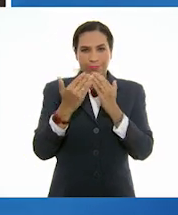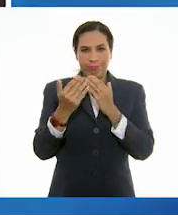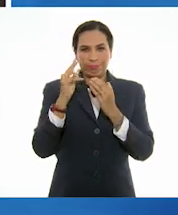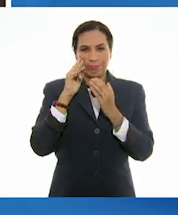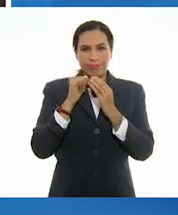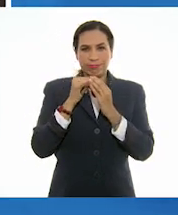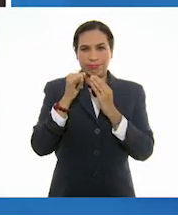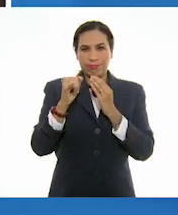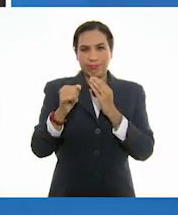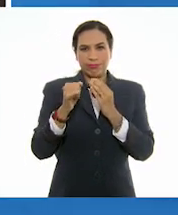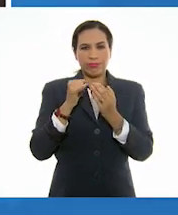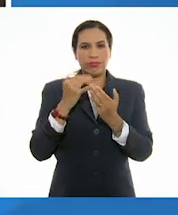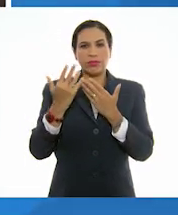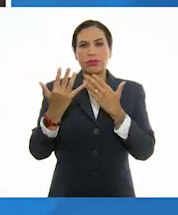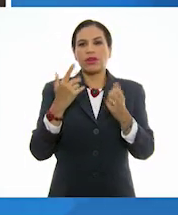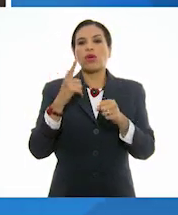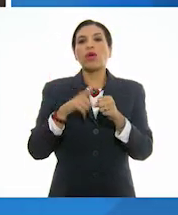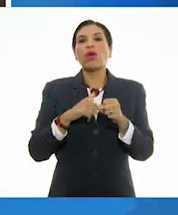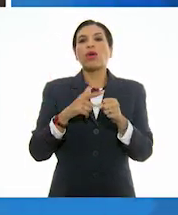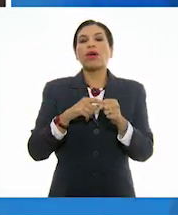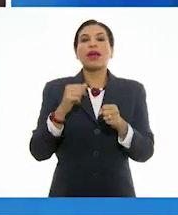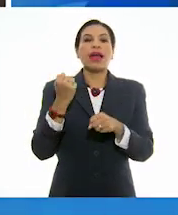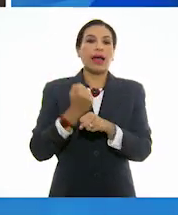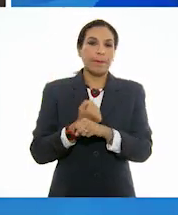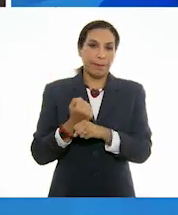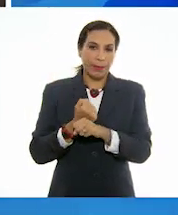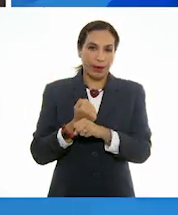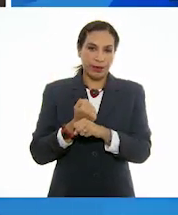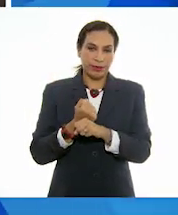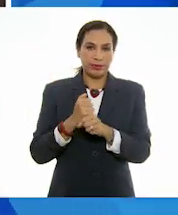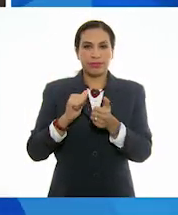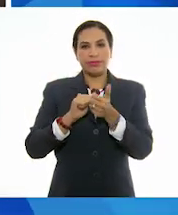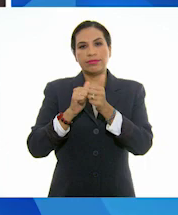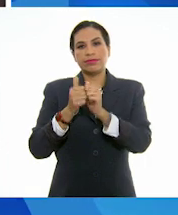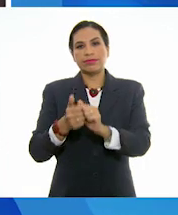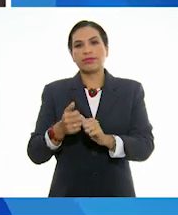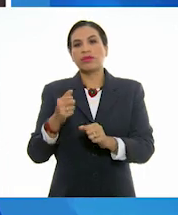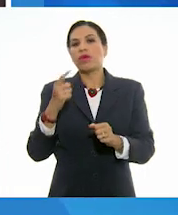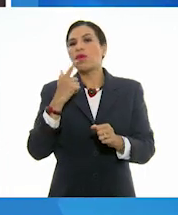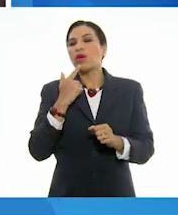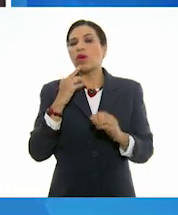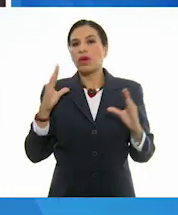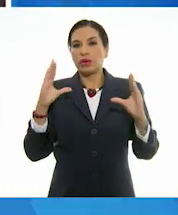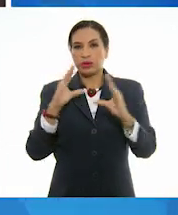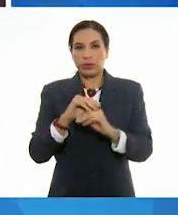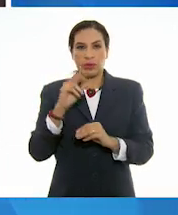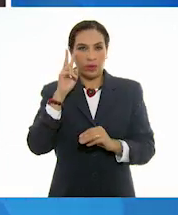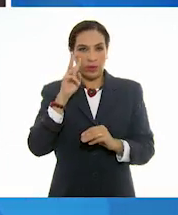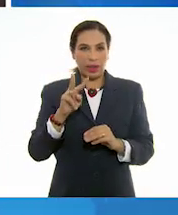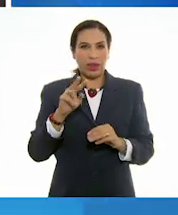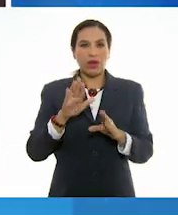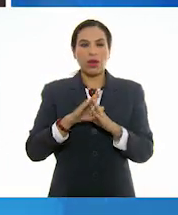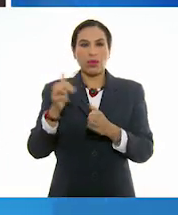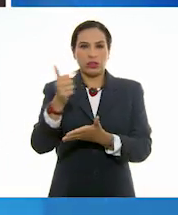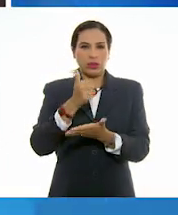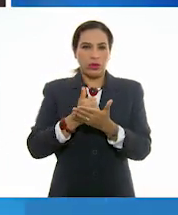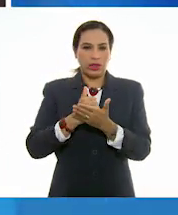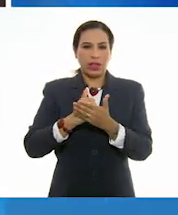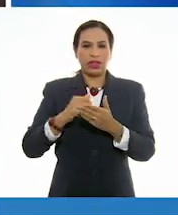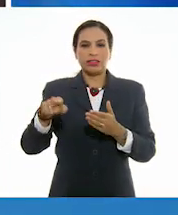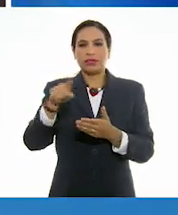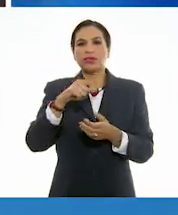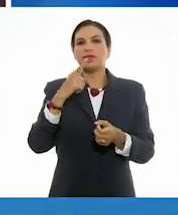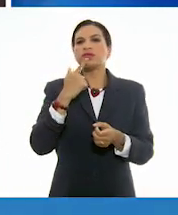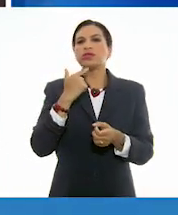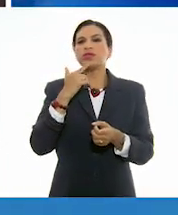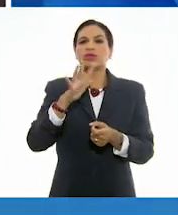en contrastes de colores que van del amarillo al rojo oscuro. Si ven es una pequeña ciudad, una ciudad en